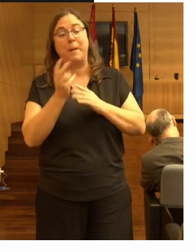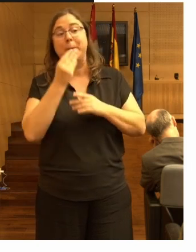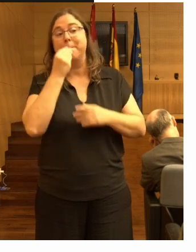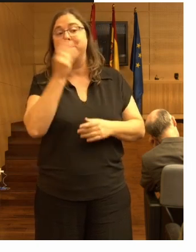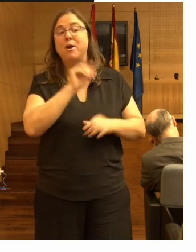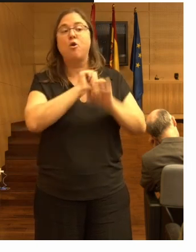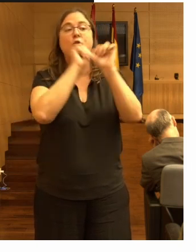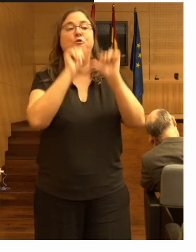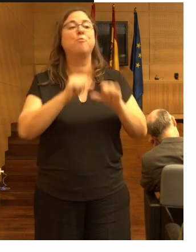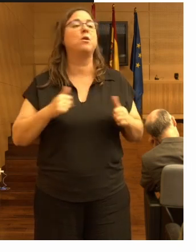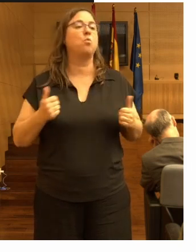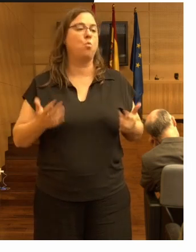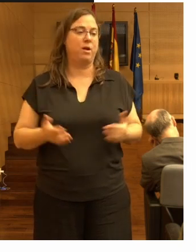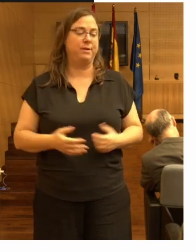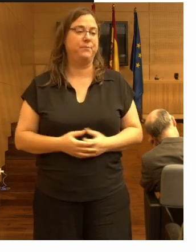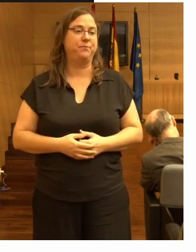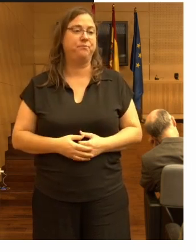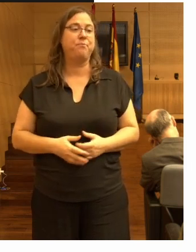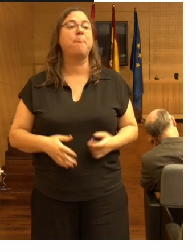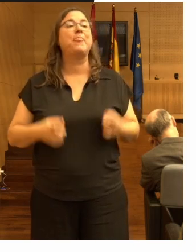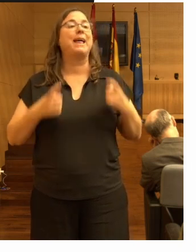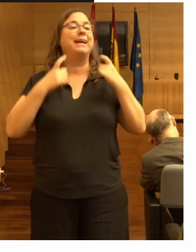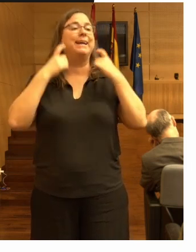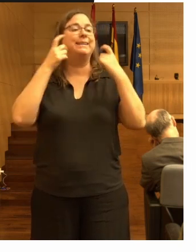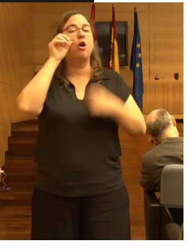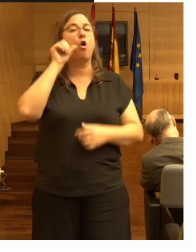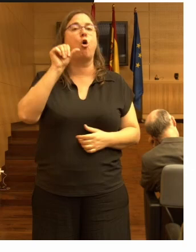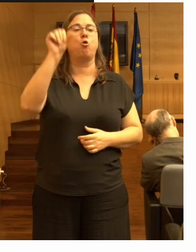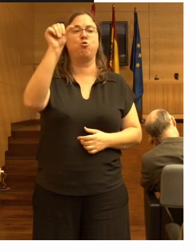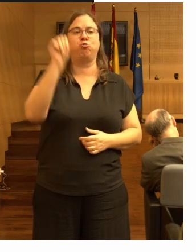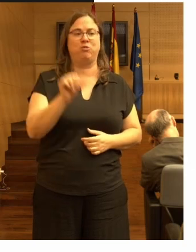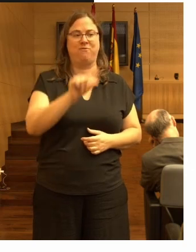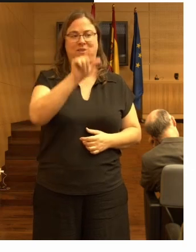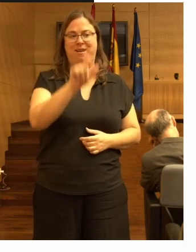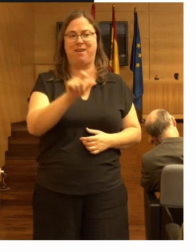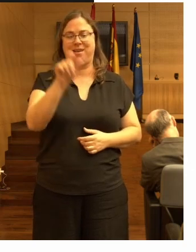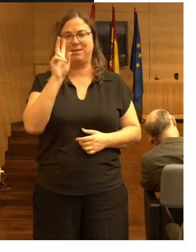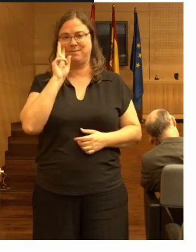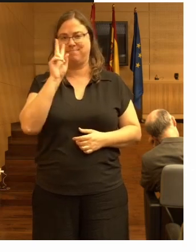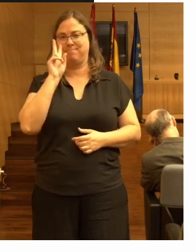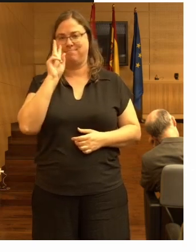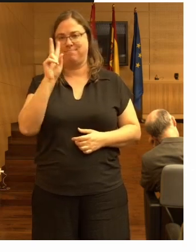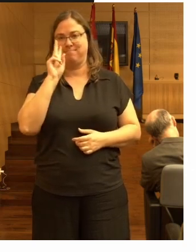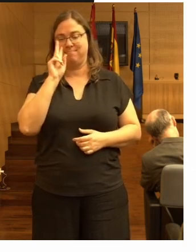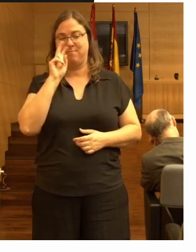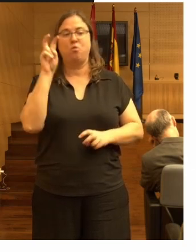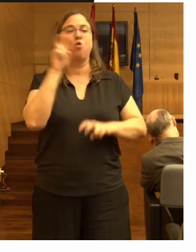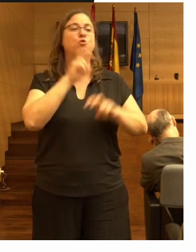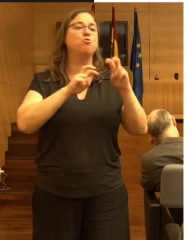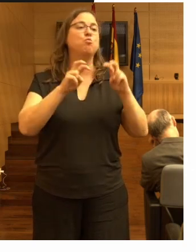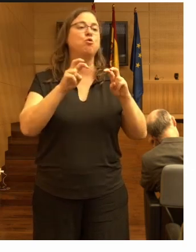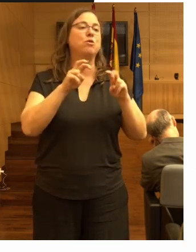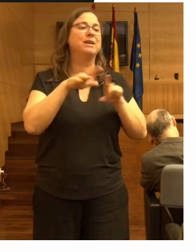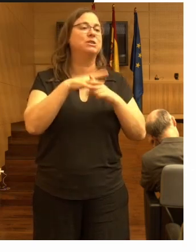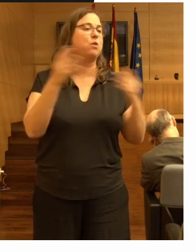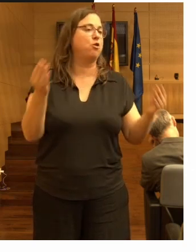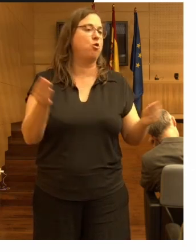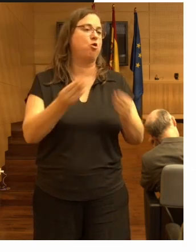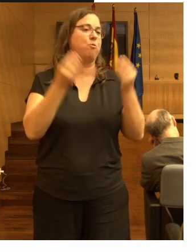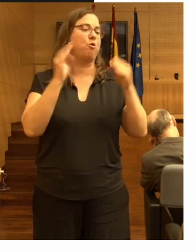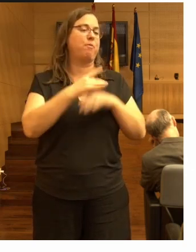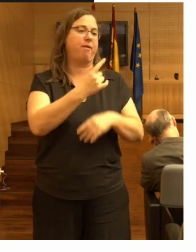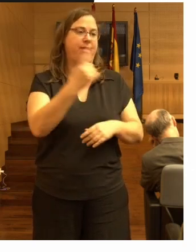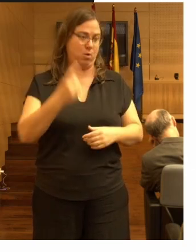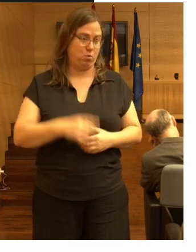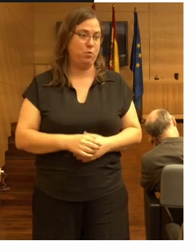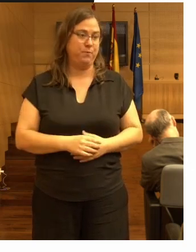formas es intentar observar a la gente y buscar la mejor situación para cada uno